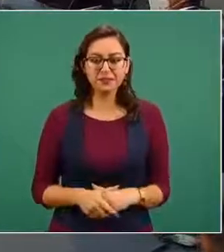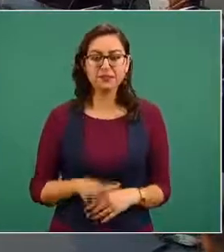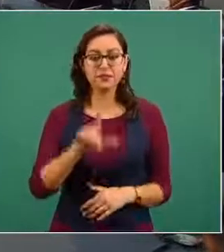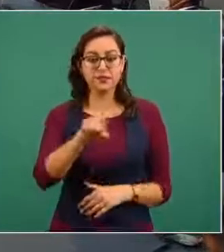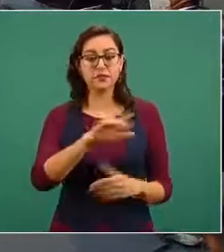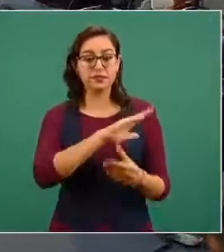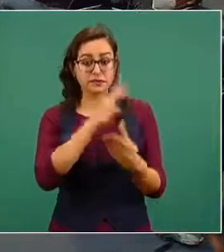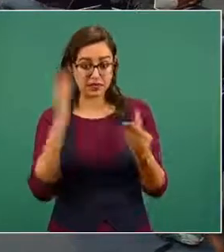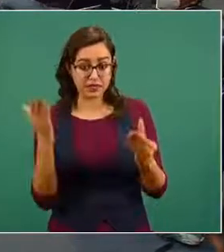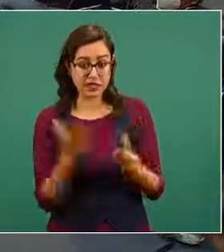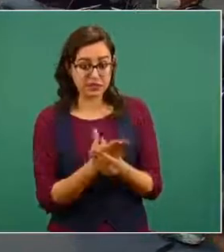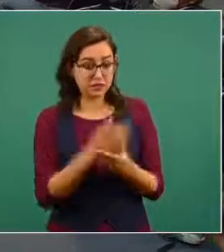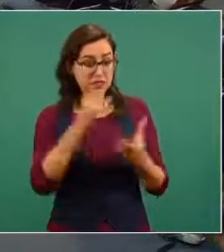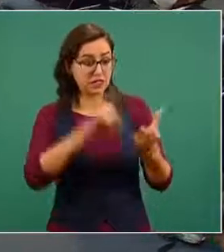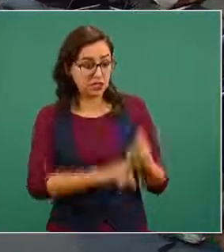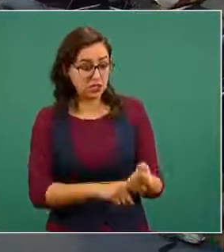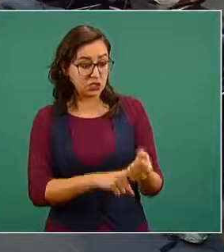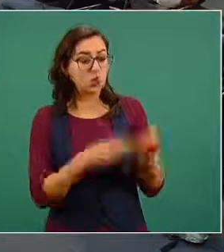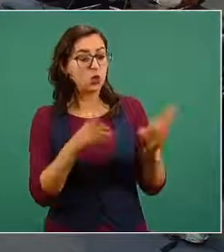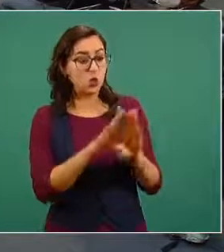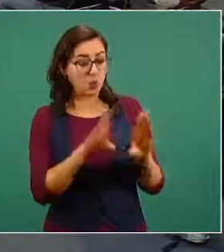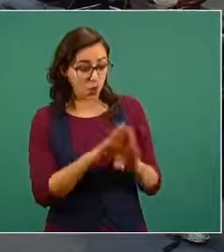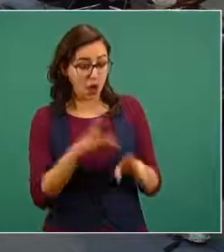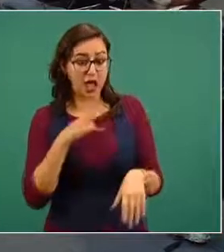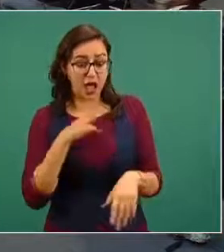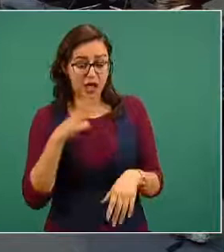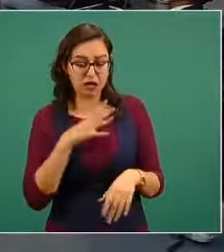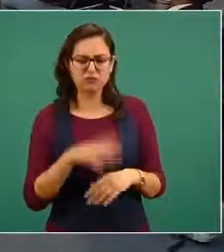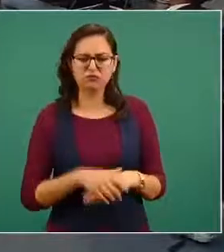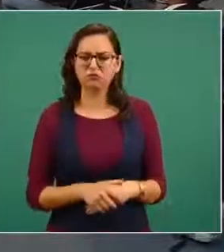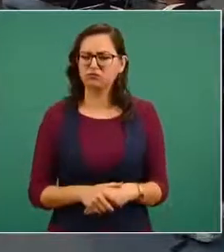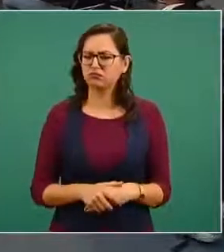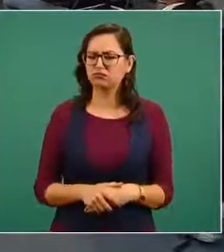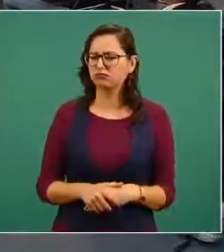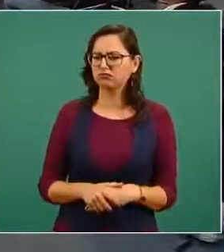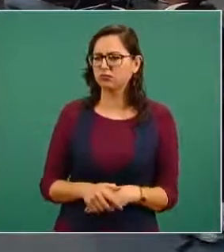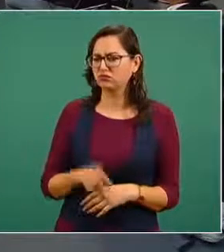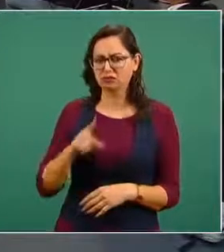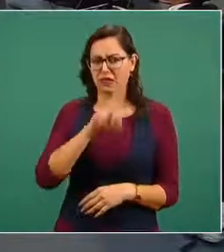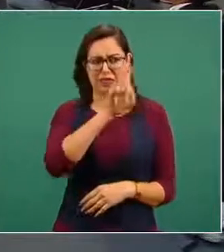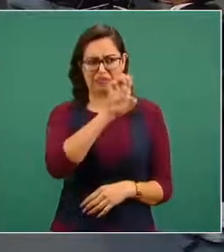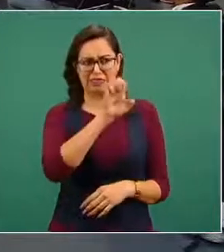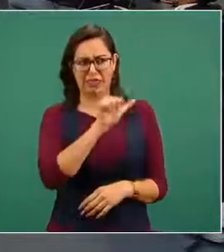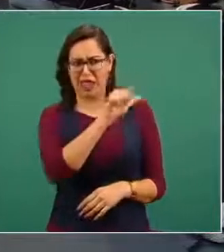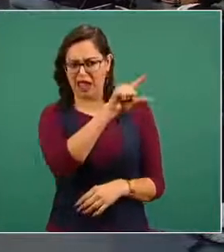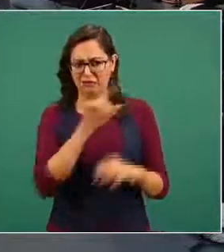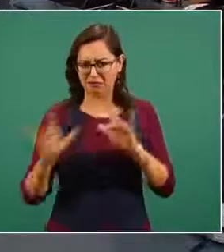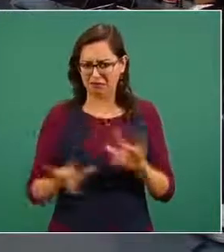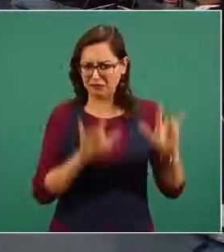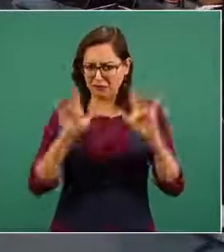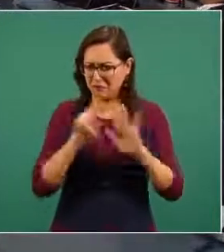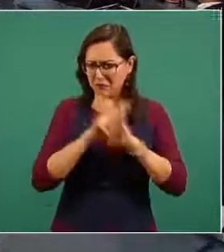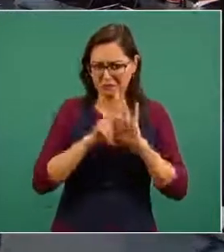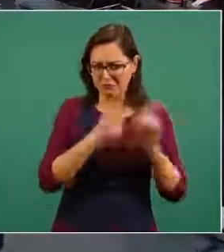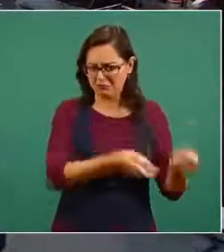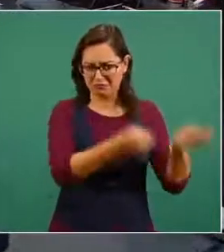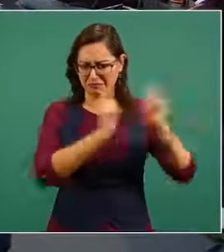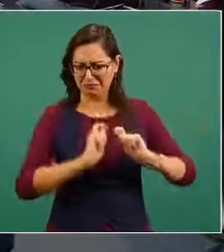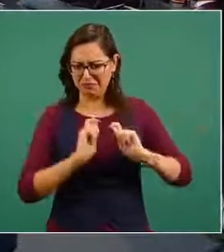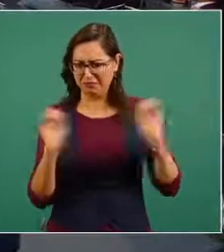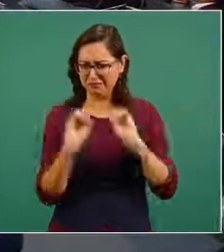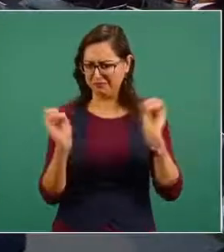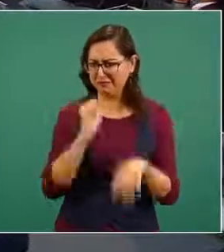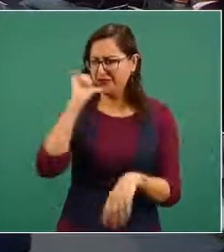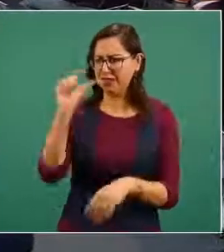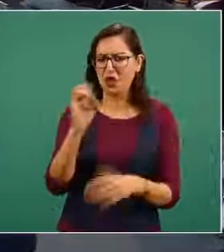digamos documental pero grabaciones o sea nos mandaron documentales solo documentales eso es lo que